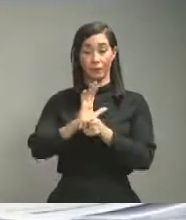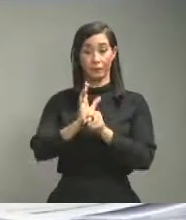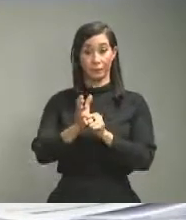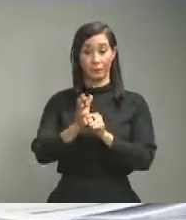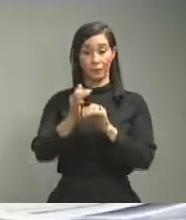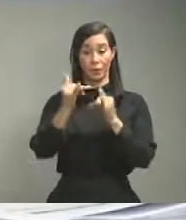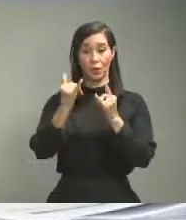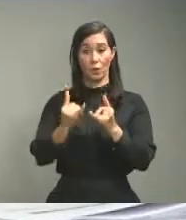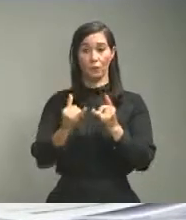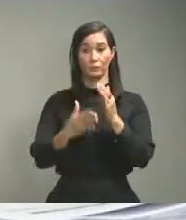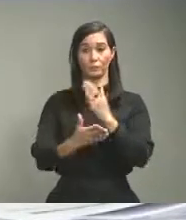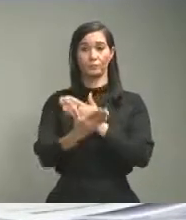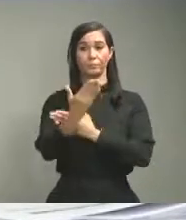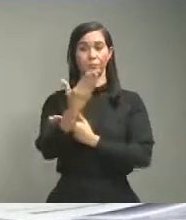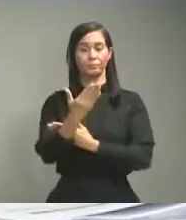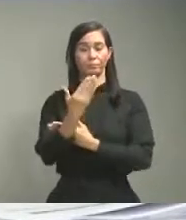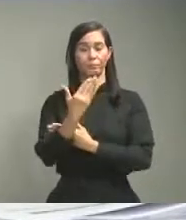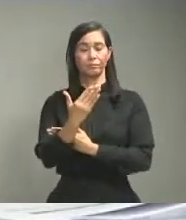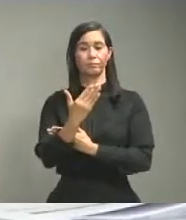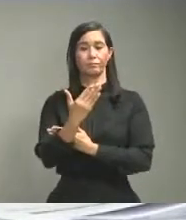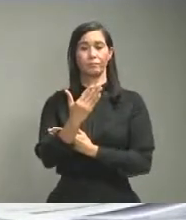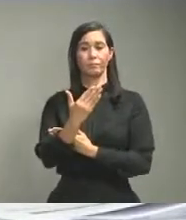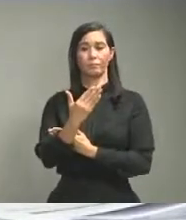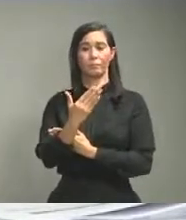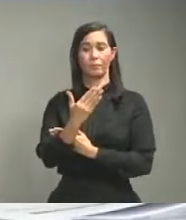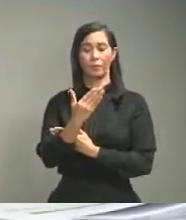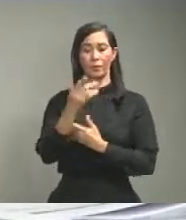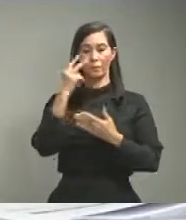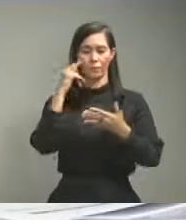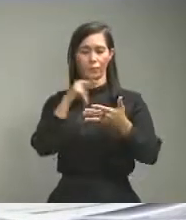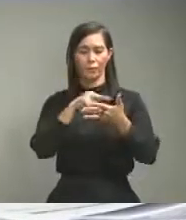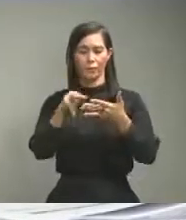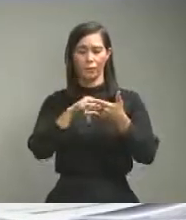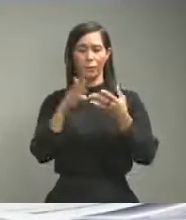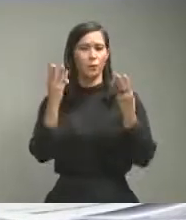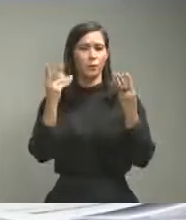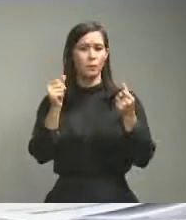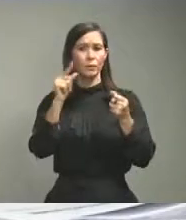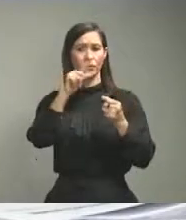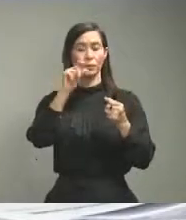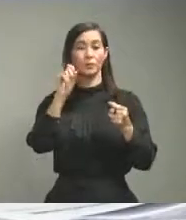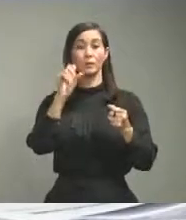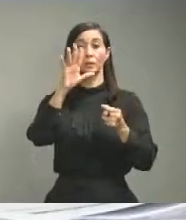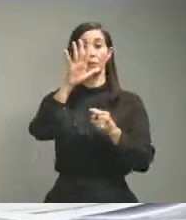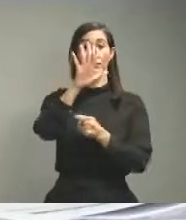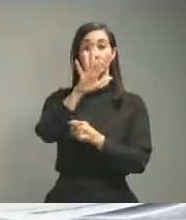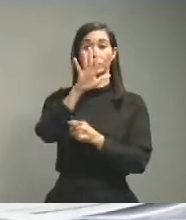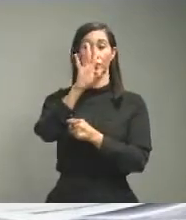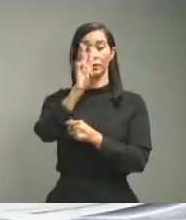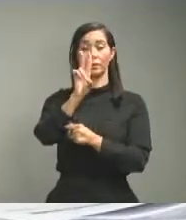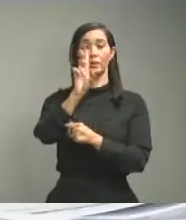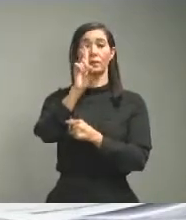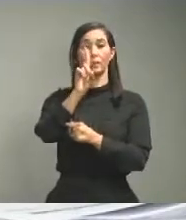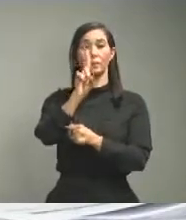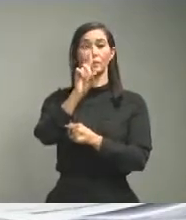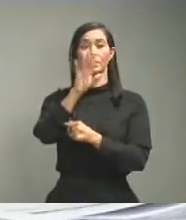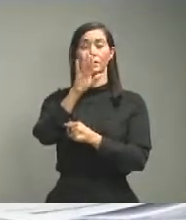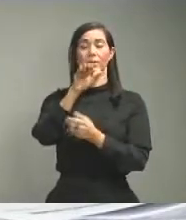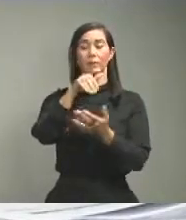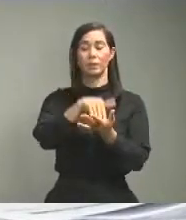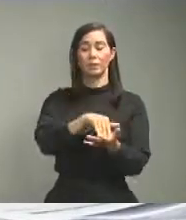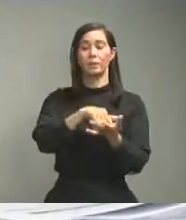corte de esta mañana se habían registrado 171.654